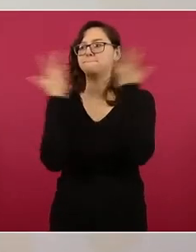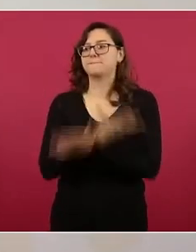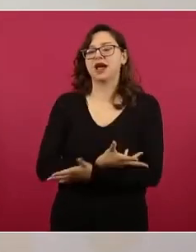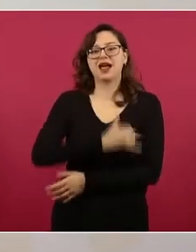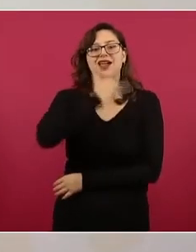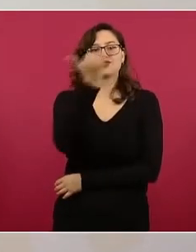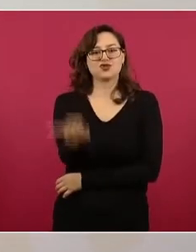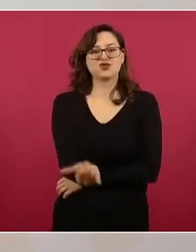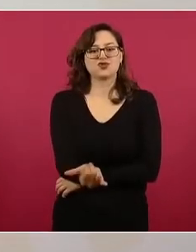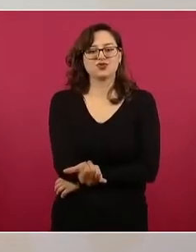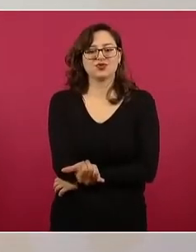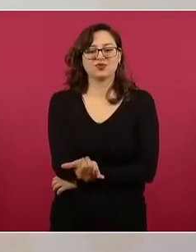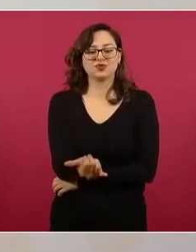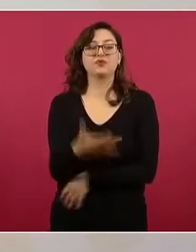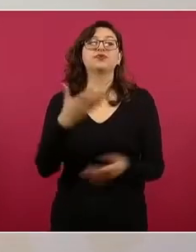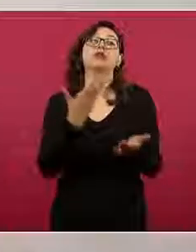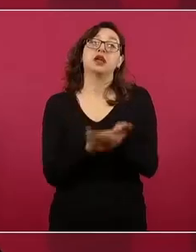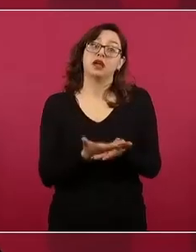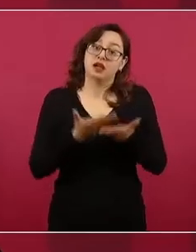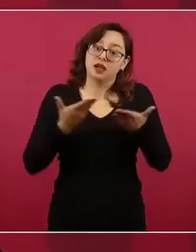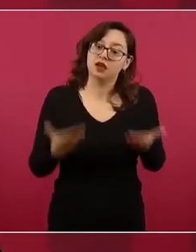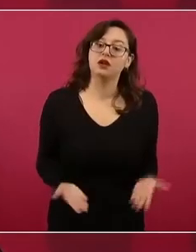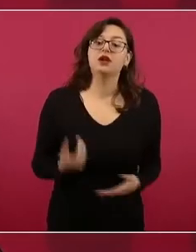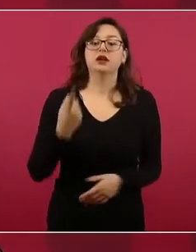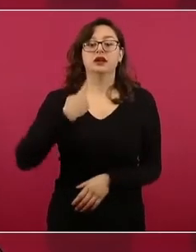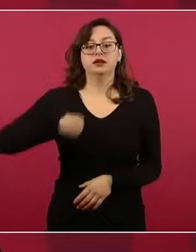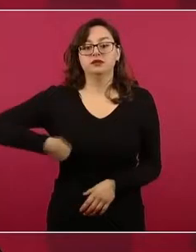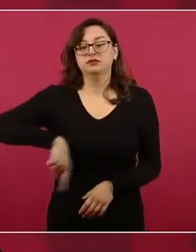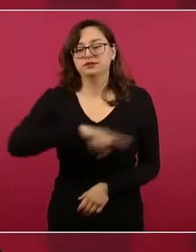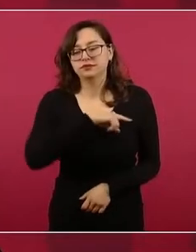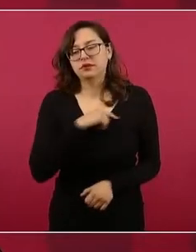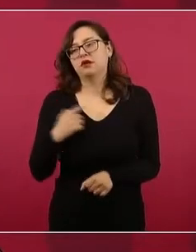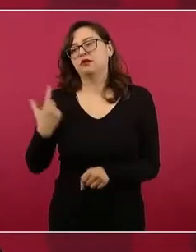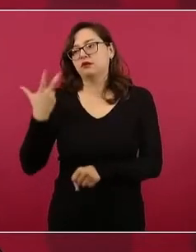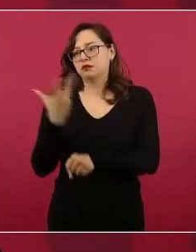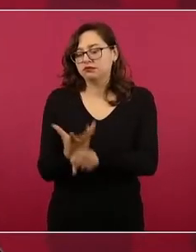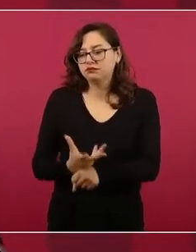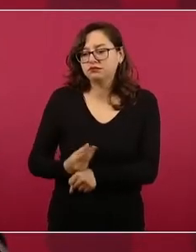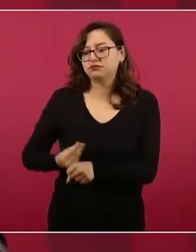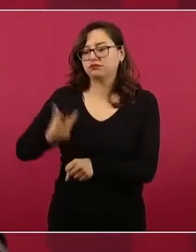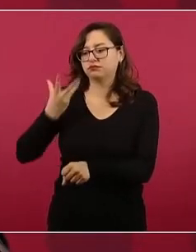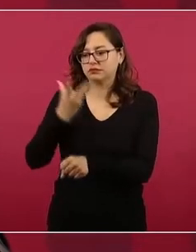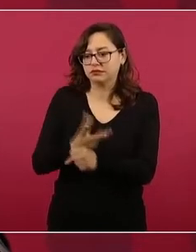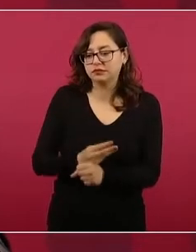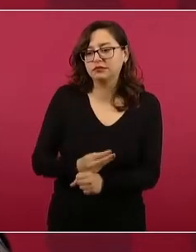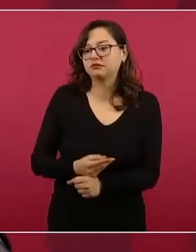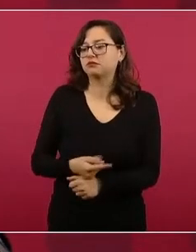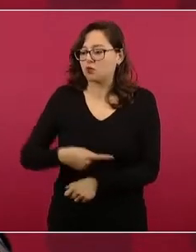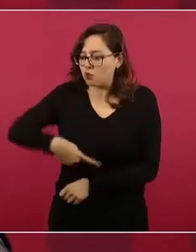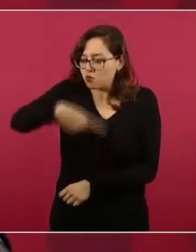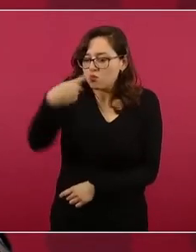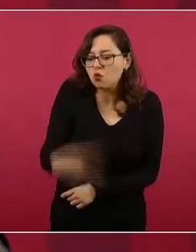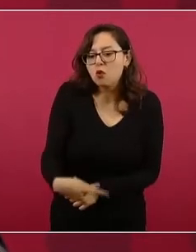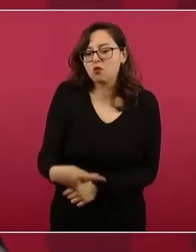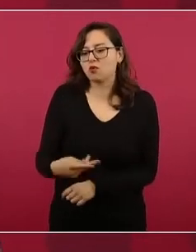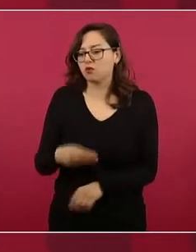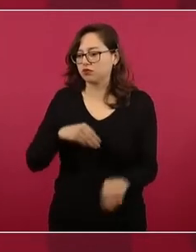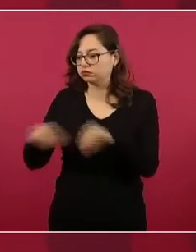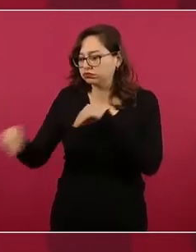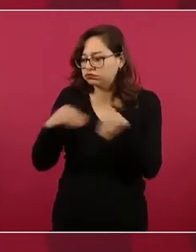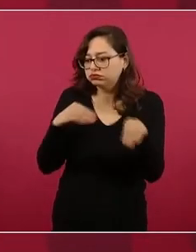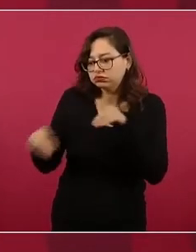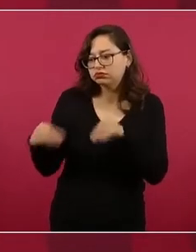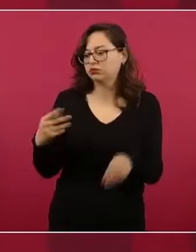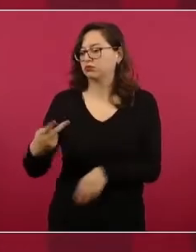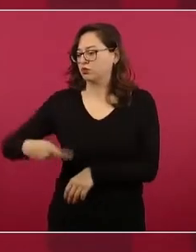que estamos haciendo es producir lo que consumimos y